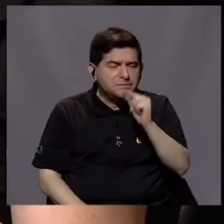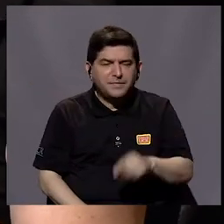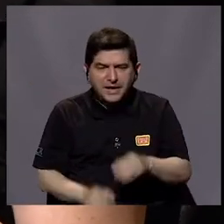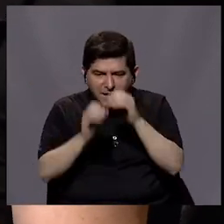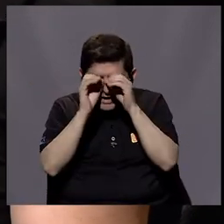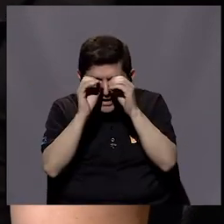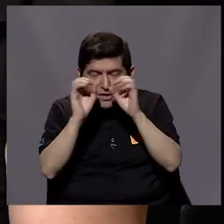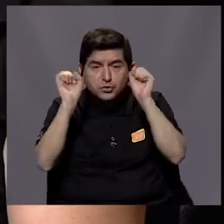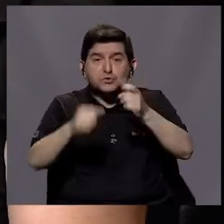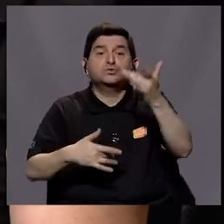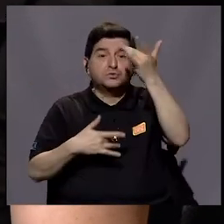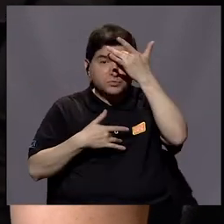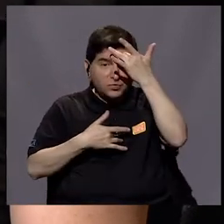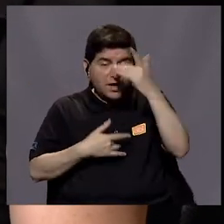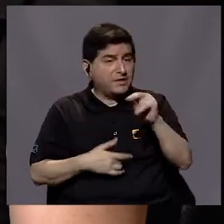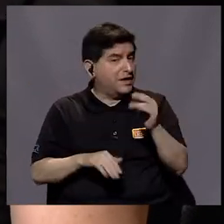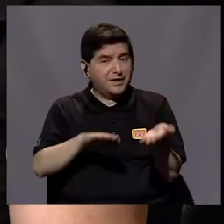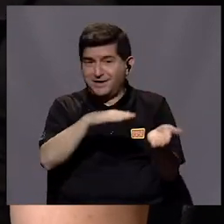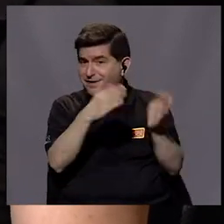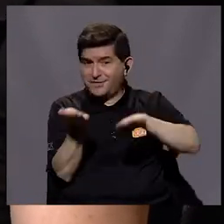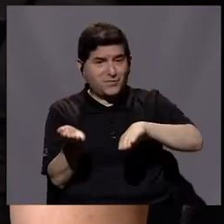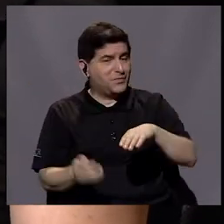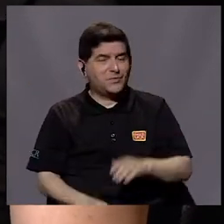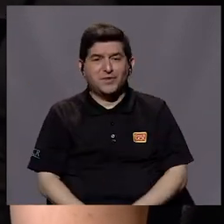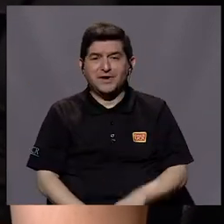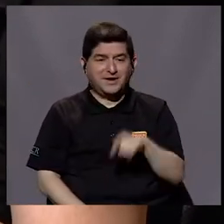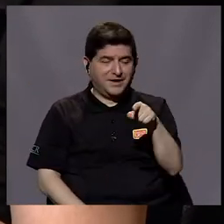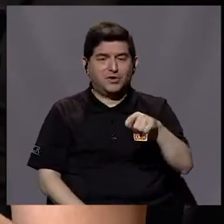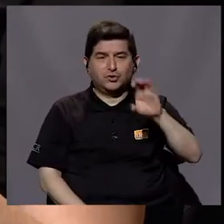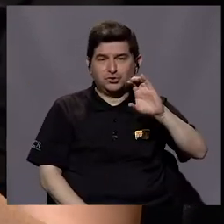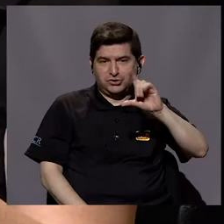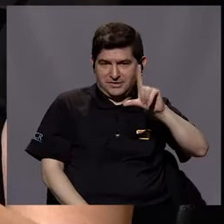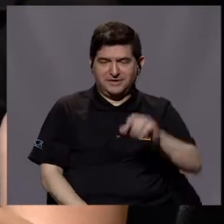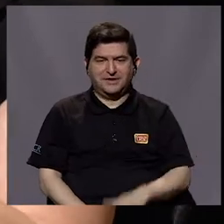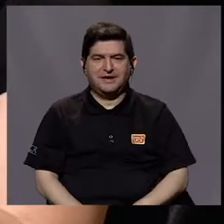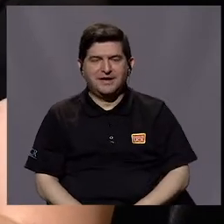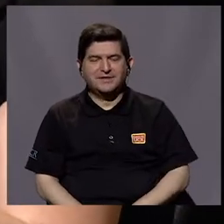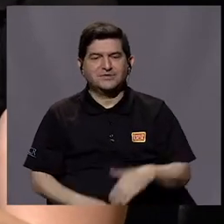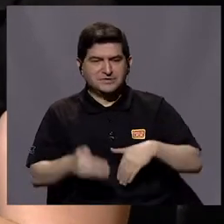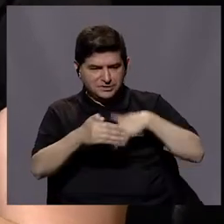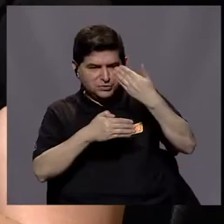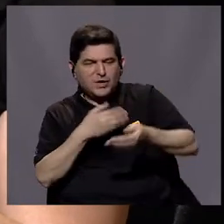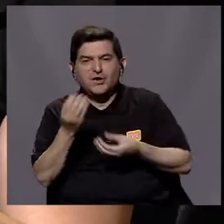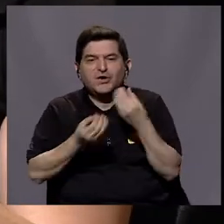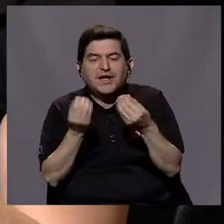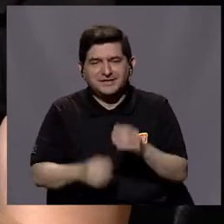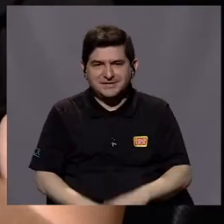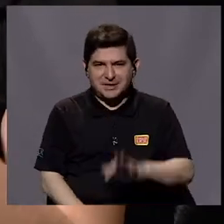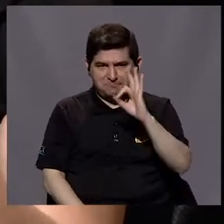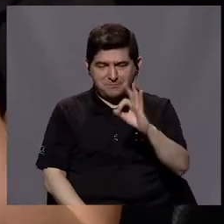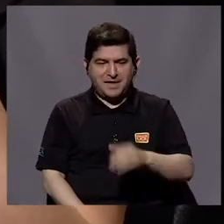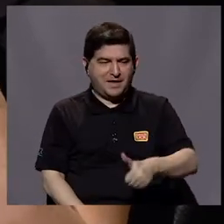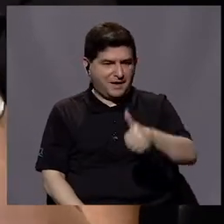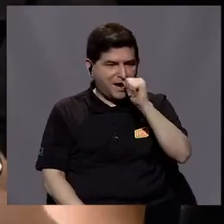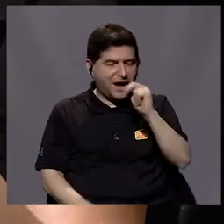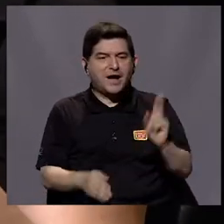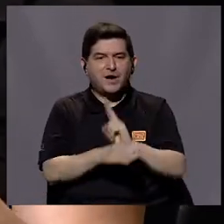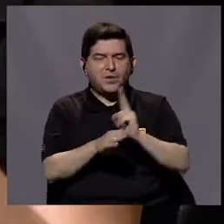embargo, hay otros microorganismos que también nos pueden enfermar que no se mueren con cloro. Entonces, lo que hacemos es vamos un paso más allá. Bien,